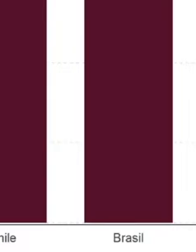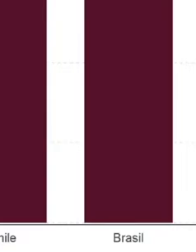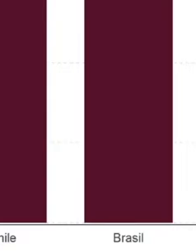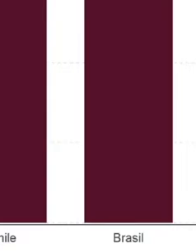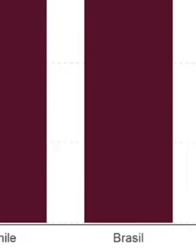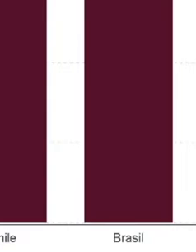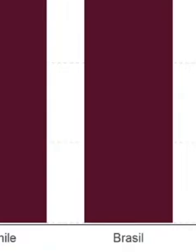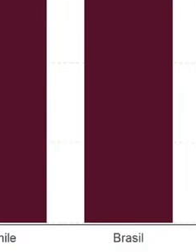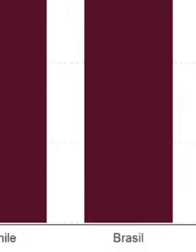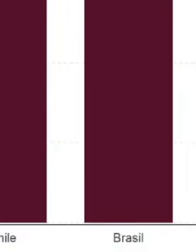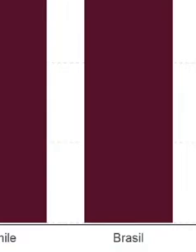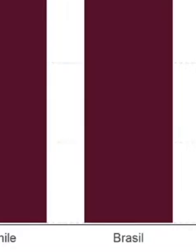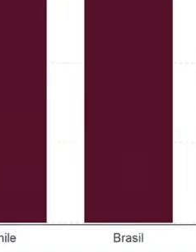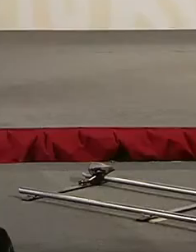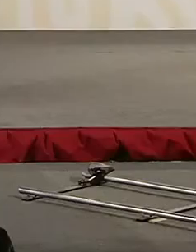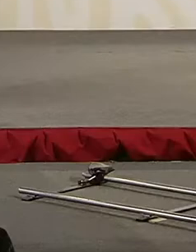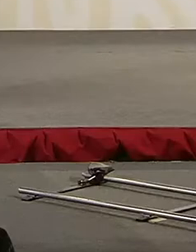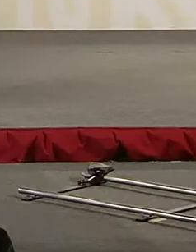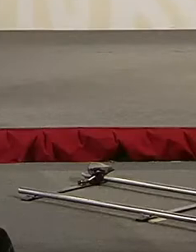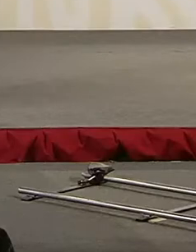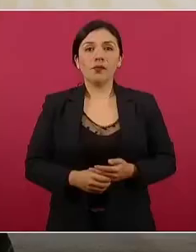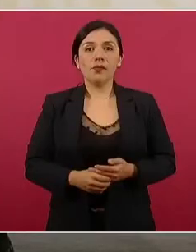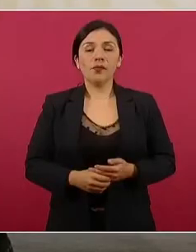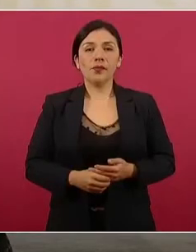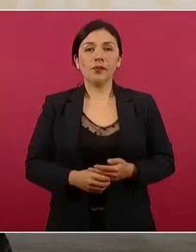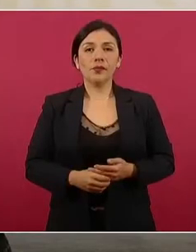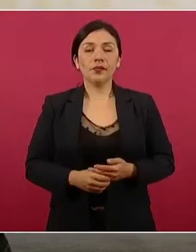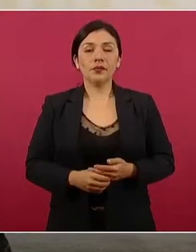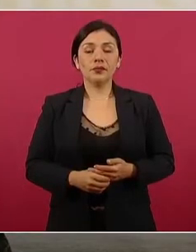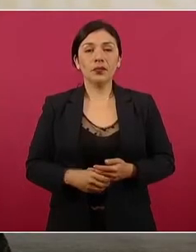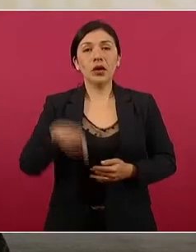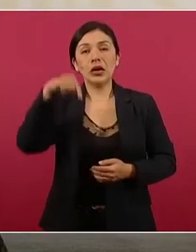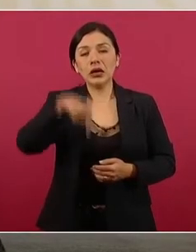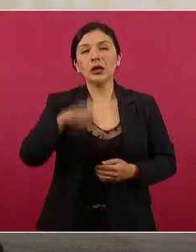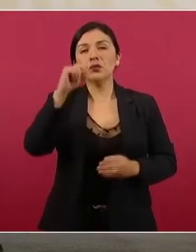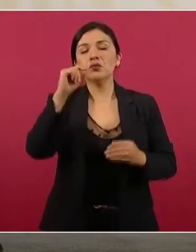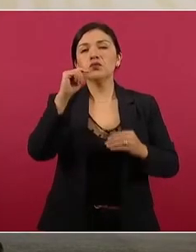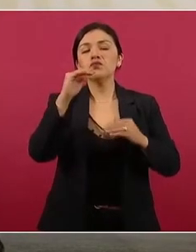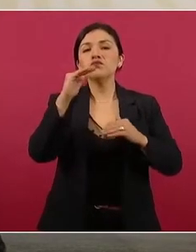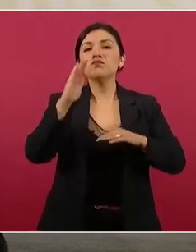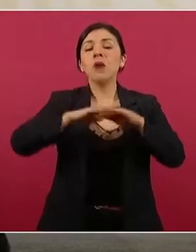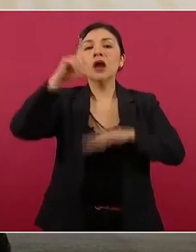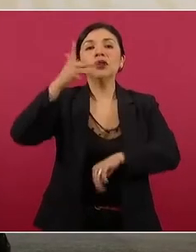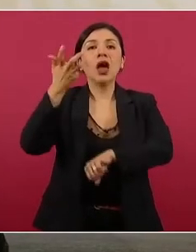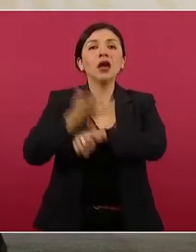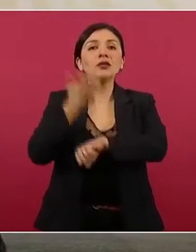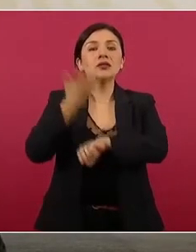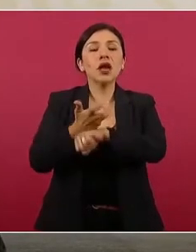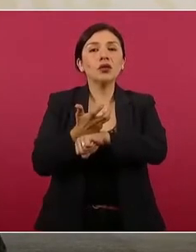Alemania, México. Un punto más de inflación de Estados Unidos que México.